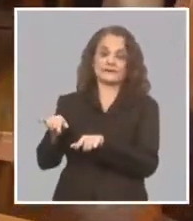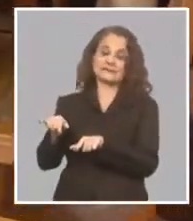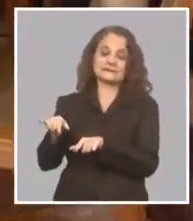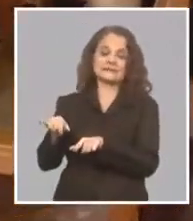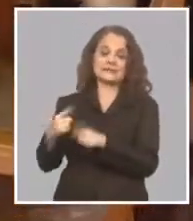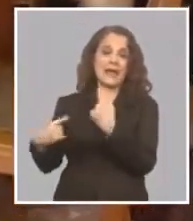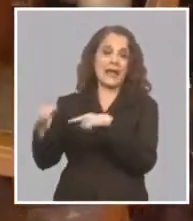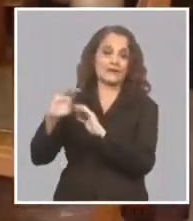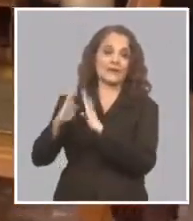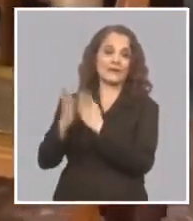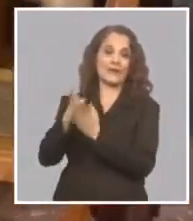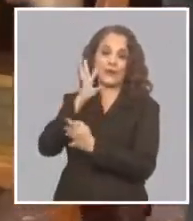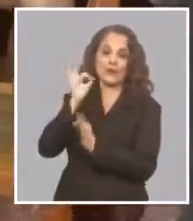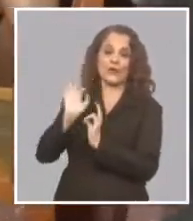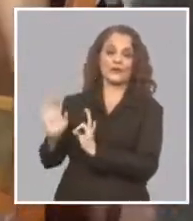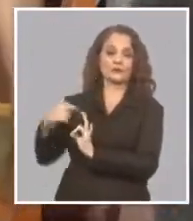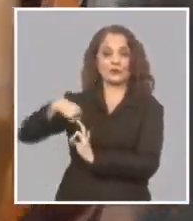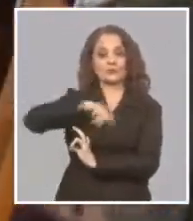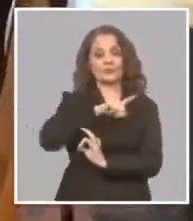Obligatoriamente tiene que ser la familia